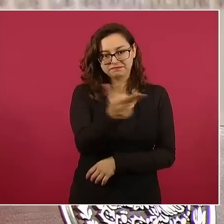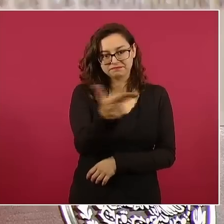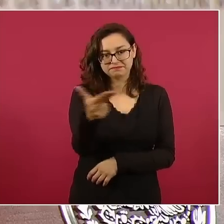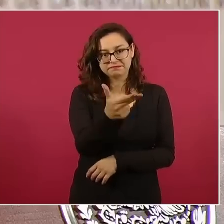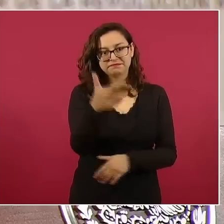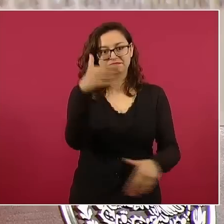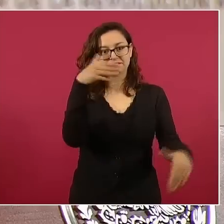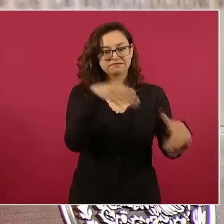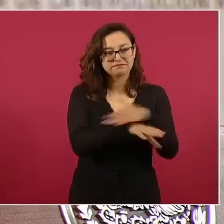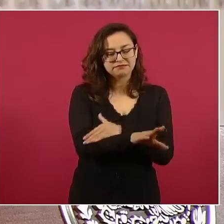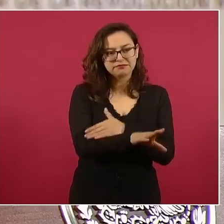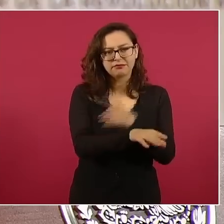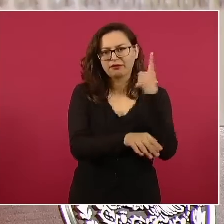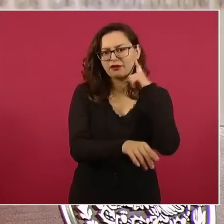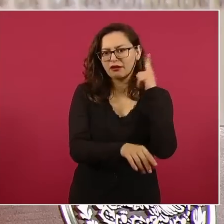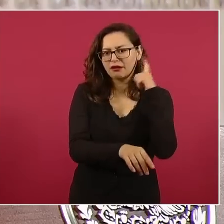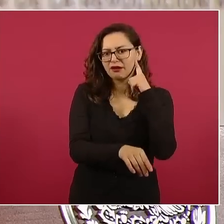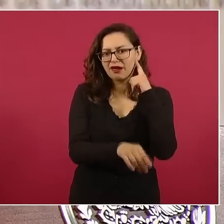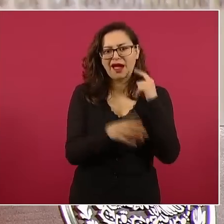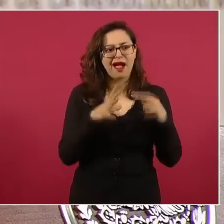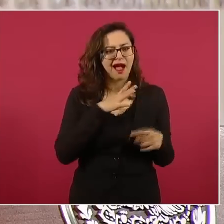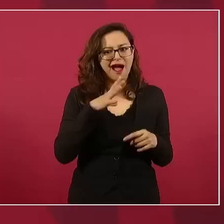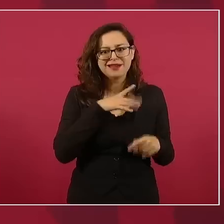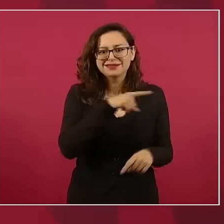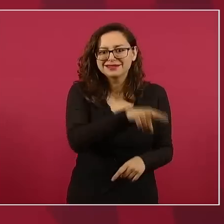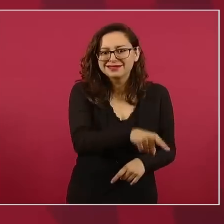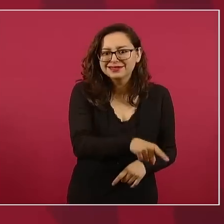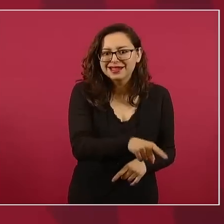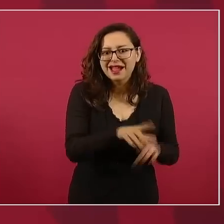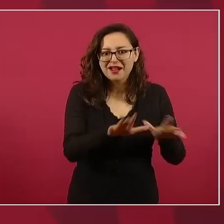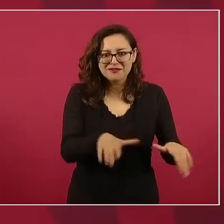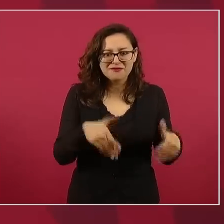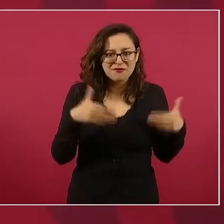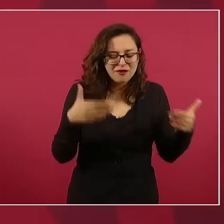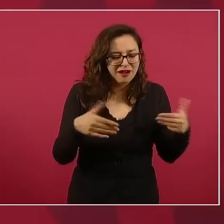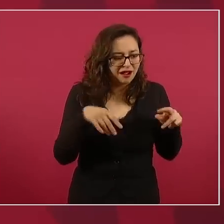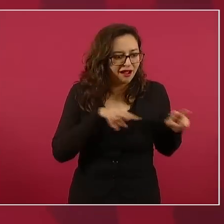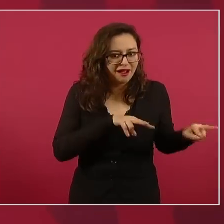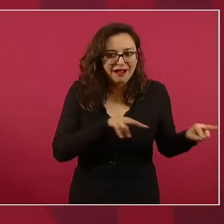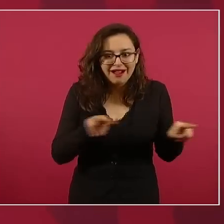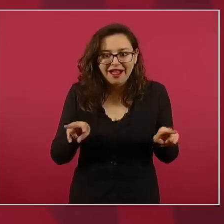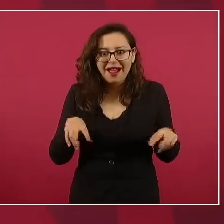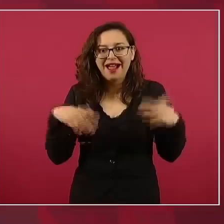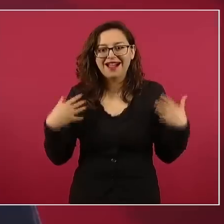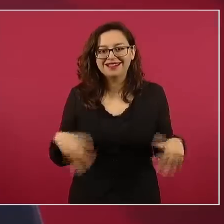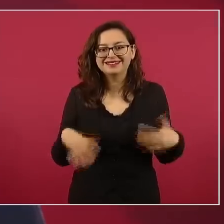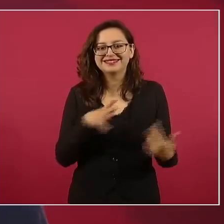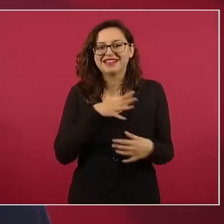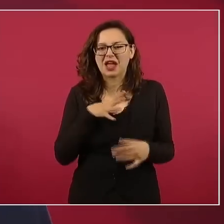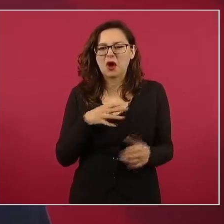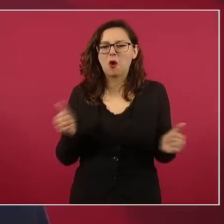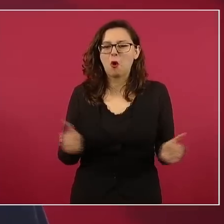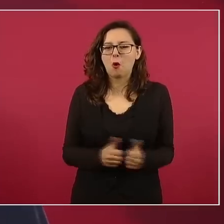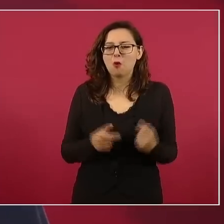y al día siguiente, desde muy temprano también,